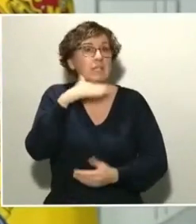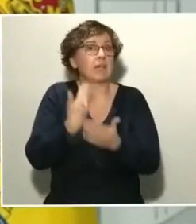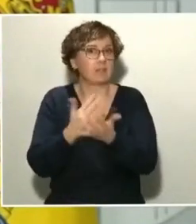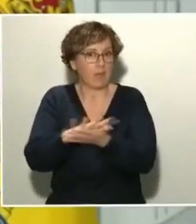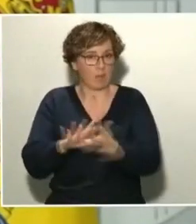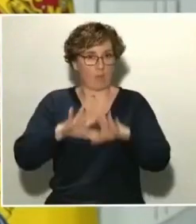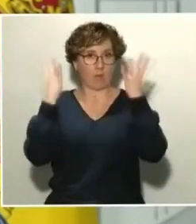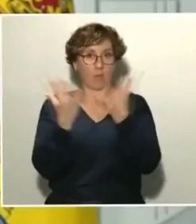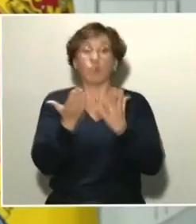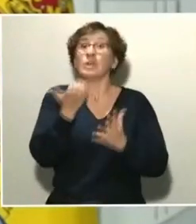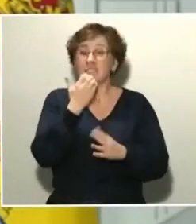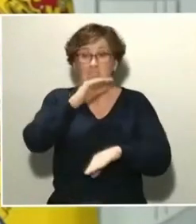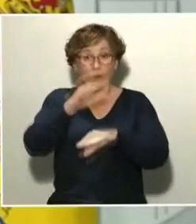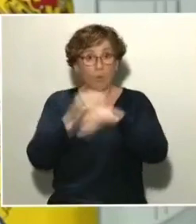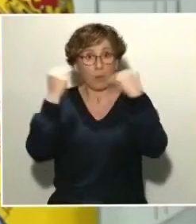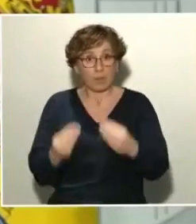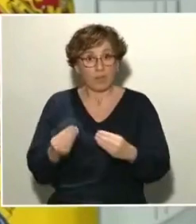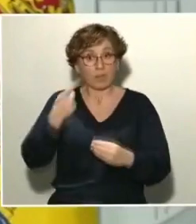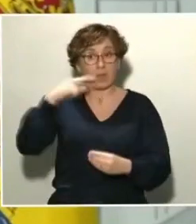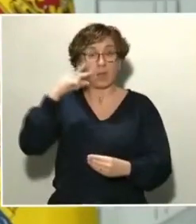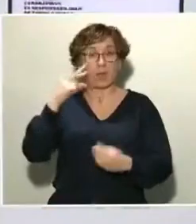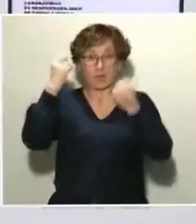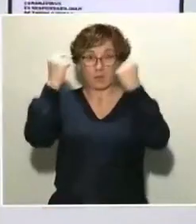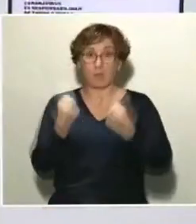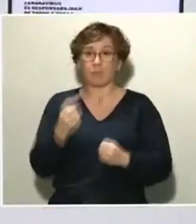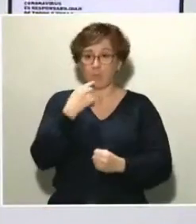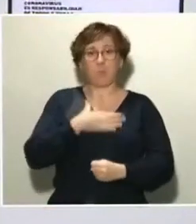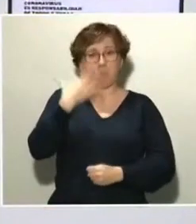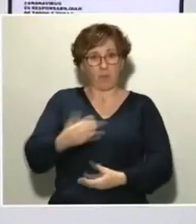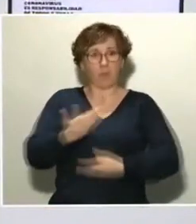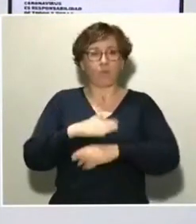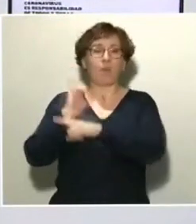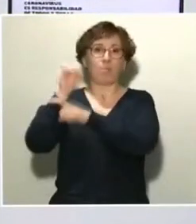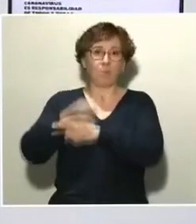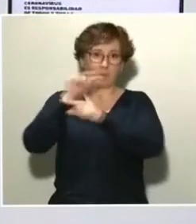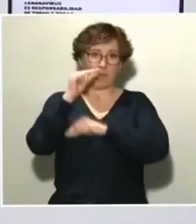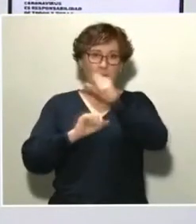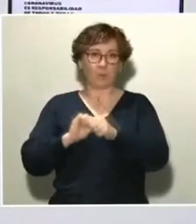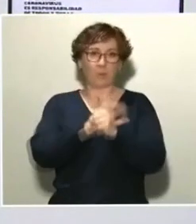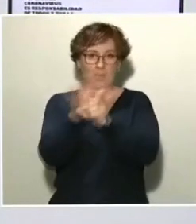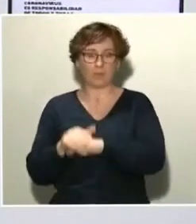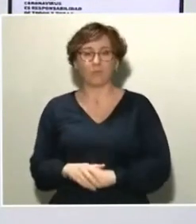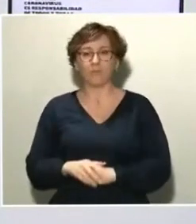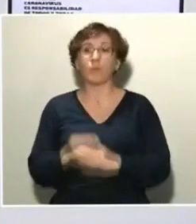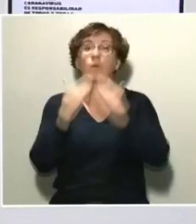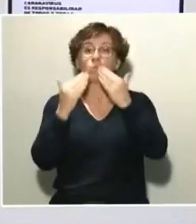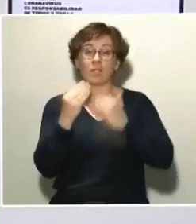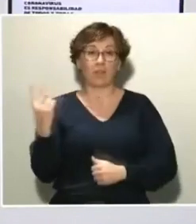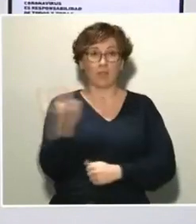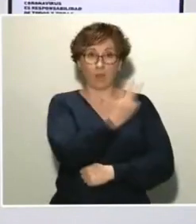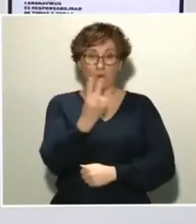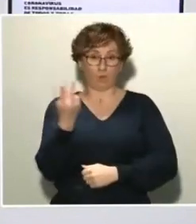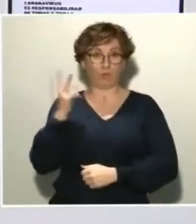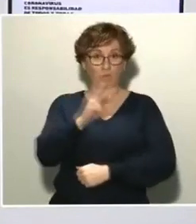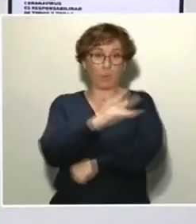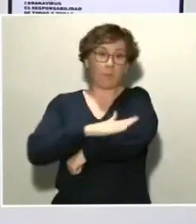respuesta adecuada a las necesidades de hospitalización y atención en UCI que se producirán, debido al repunte de nuevos casos que se están previendo para la